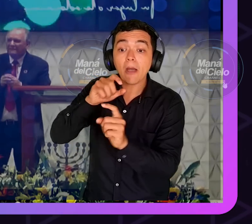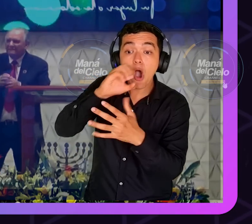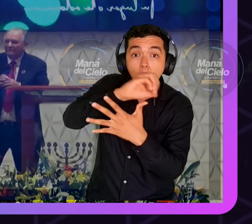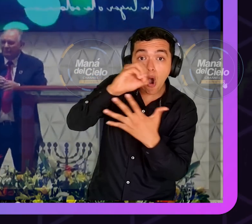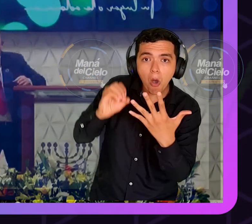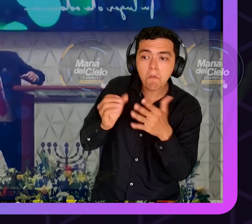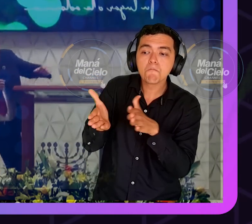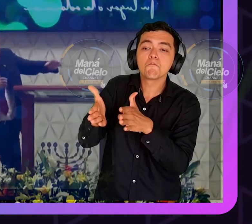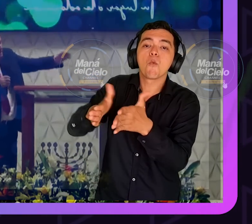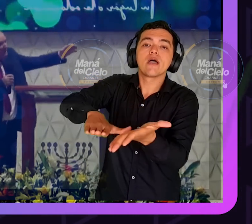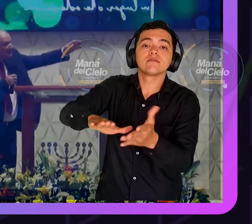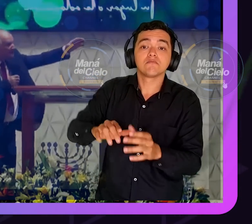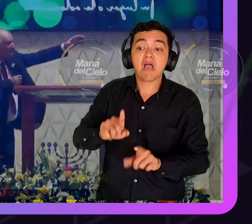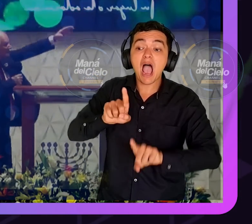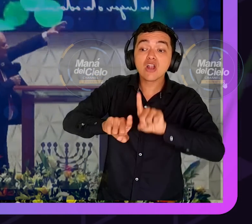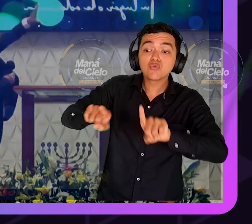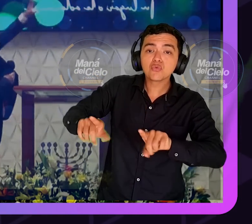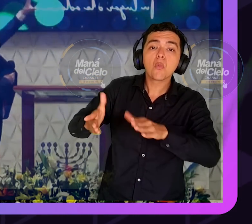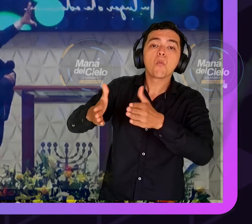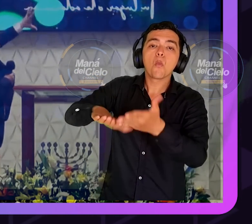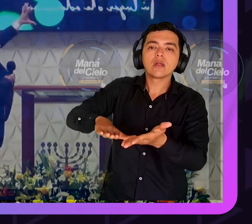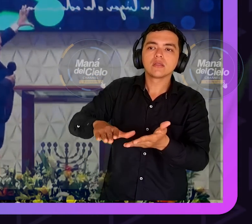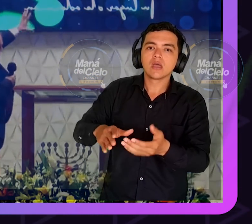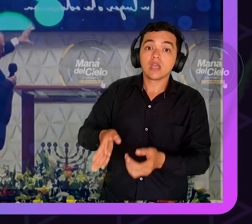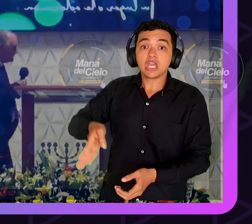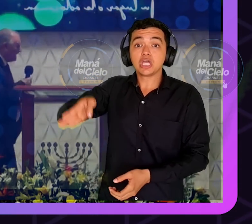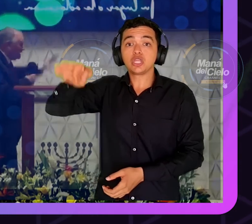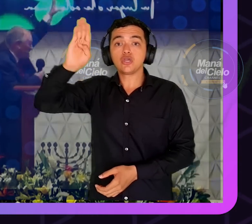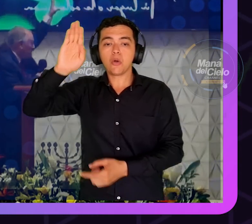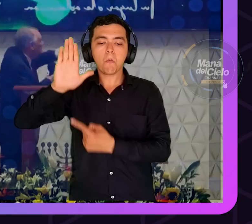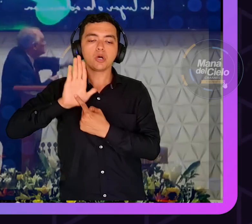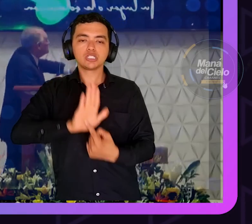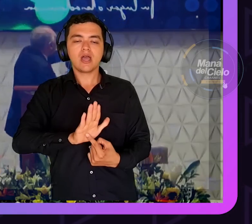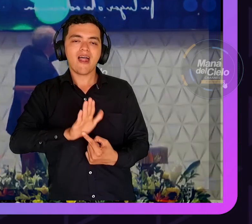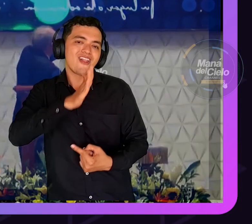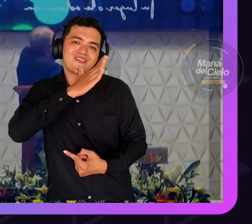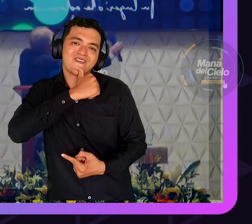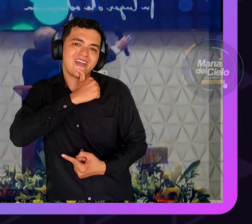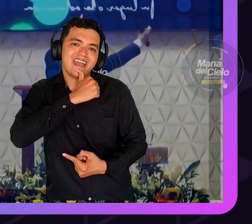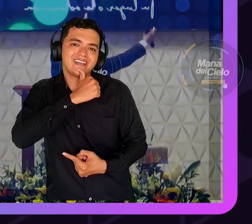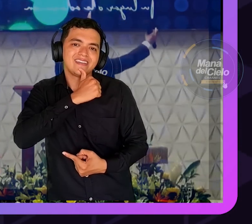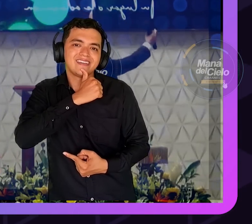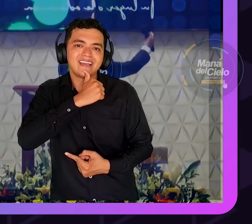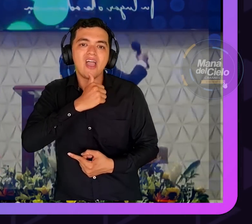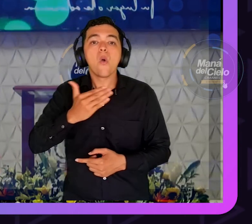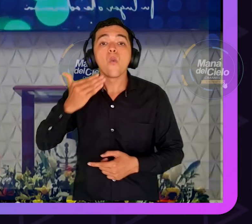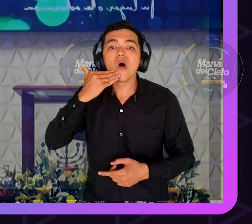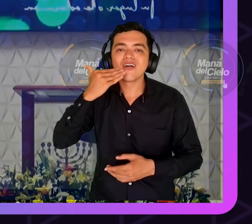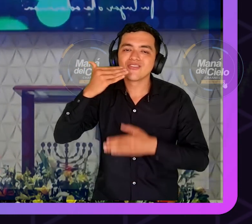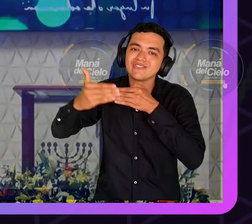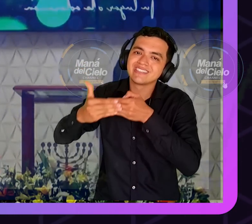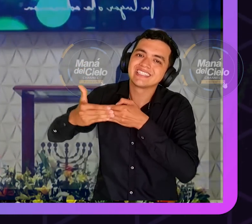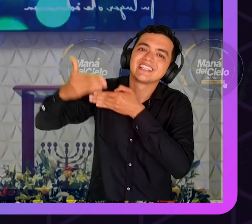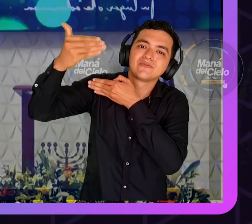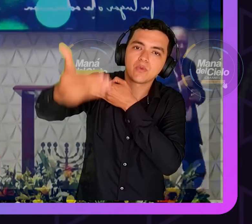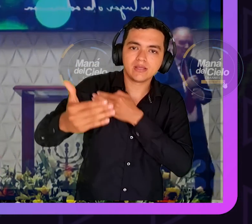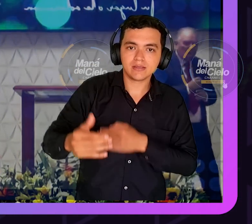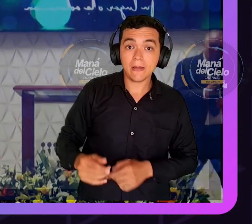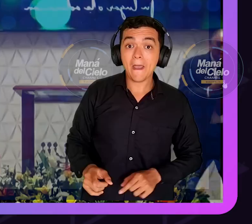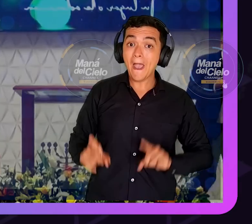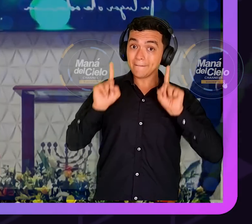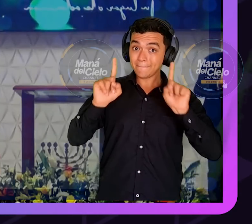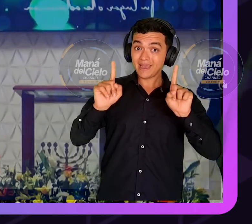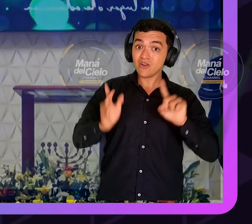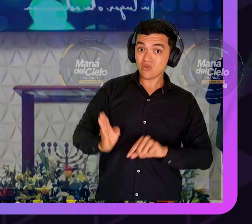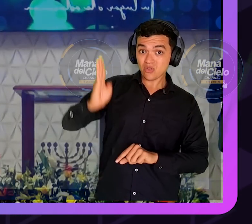y poníamos aquí las láminas gigantes como este de cada símbolo